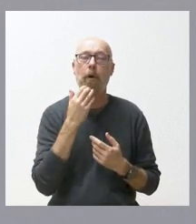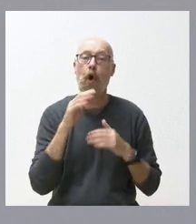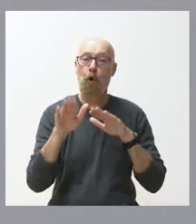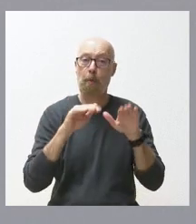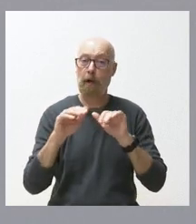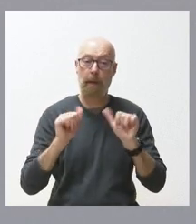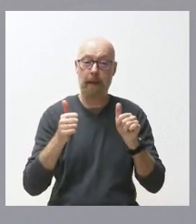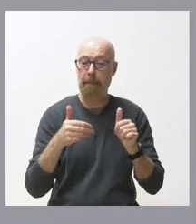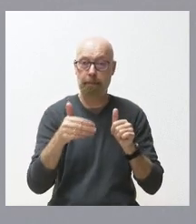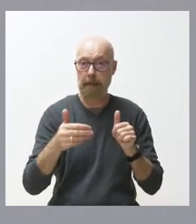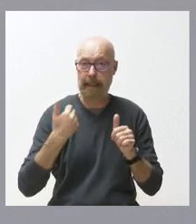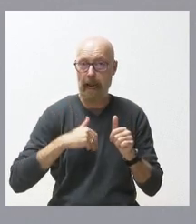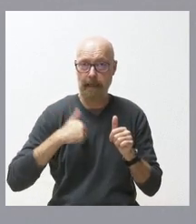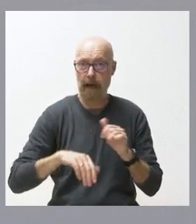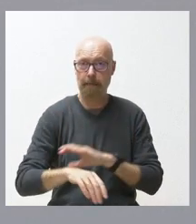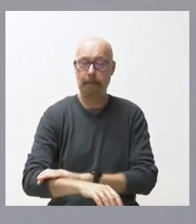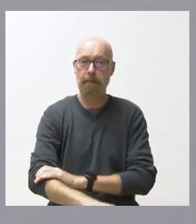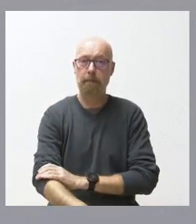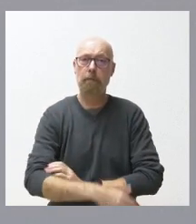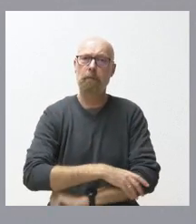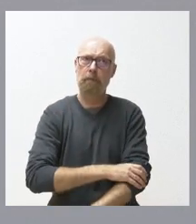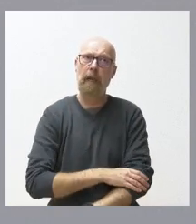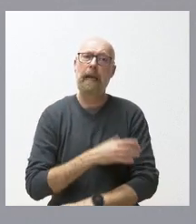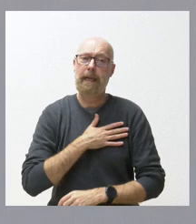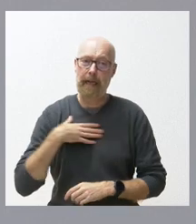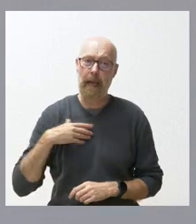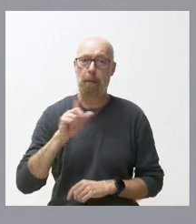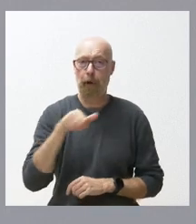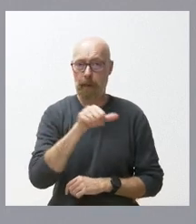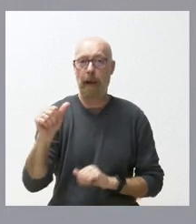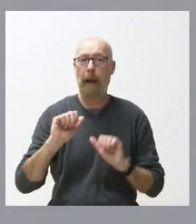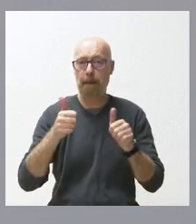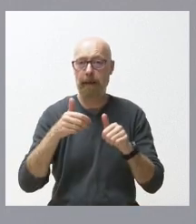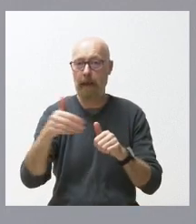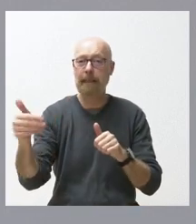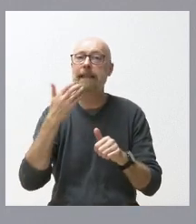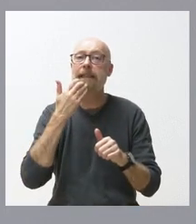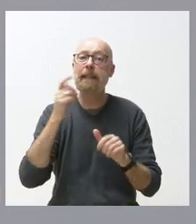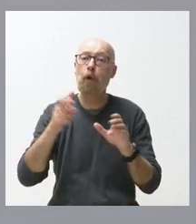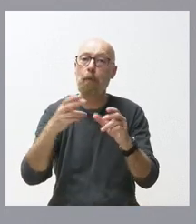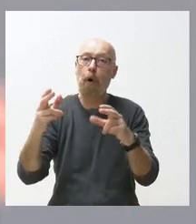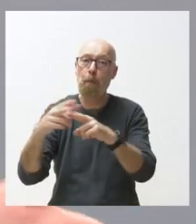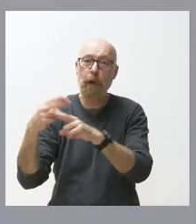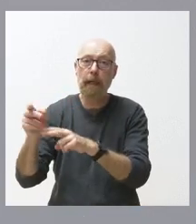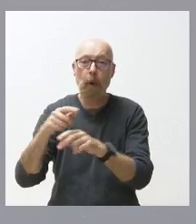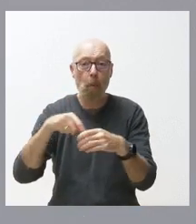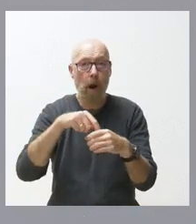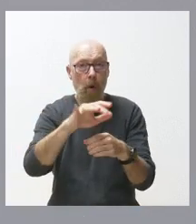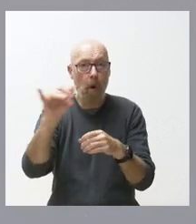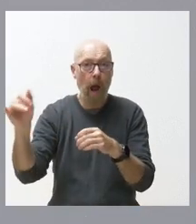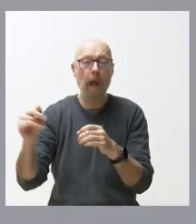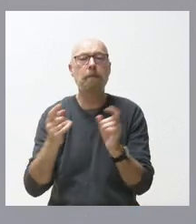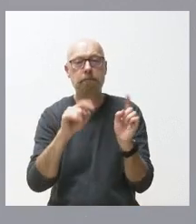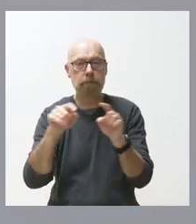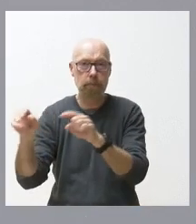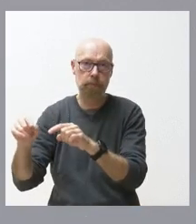inmediata sí a que nuestra idea sería comenzar ya la próxima semana si las agendas de los grupos lo permiten ir viendo separadamente con cada